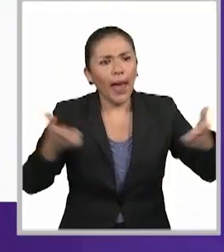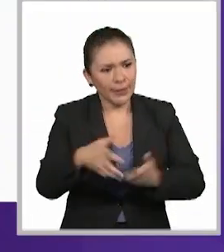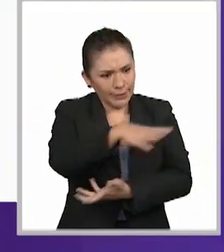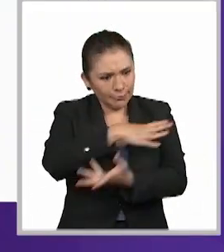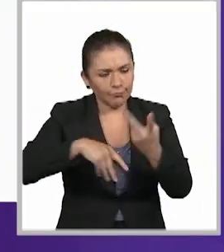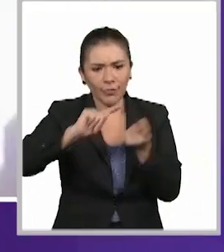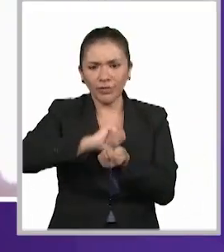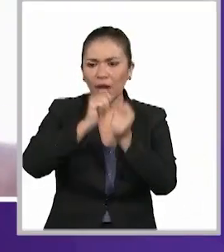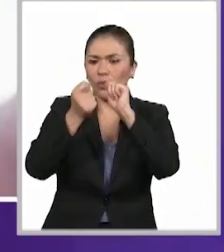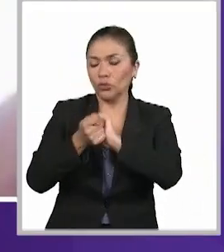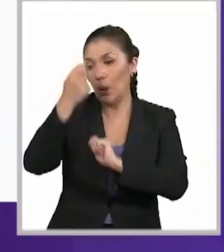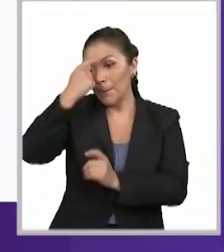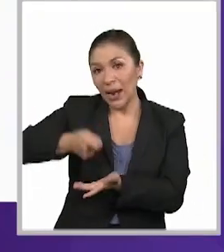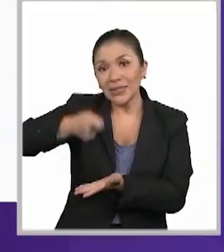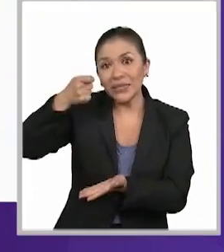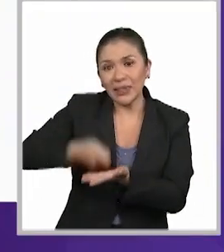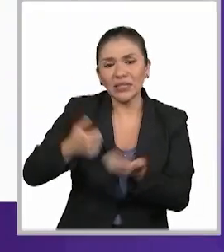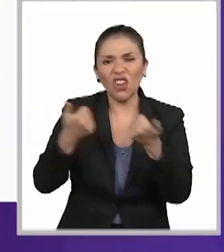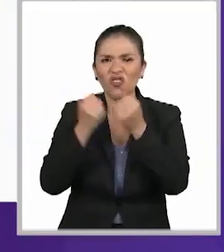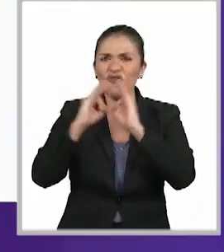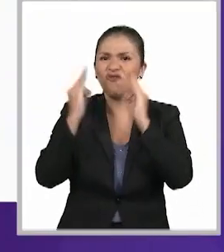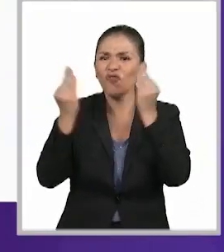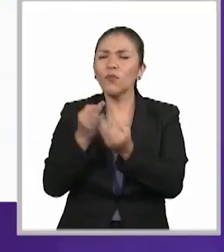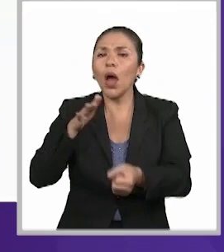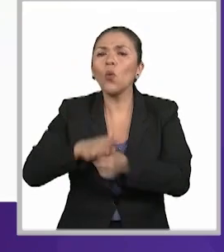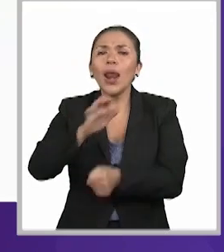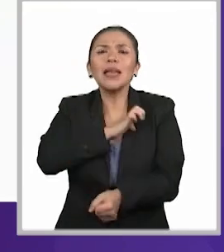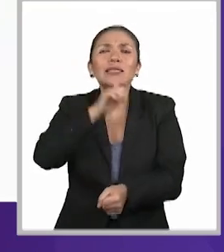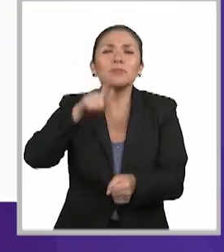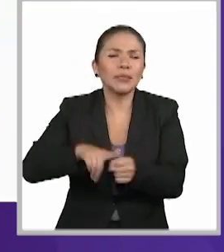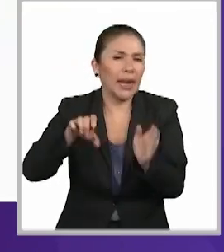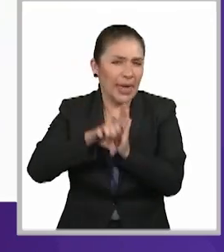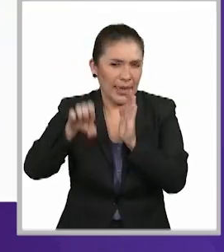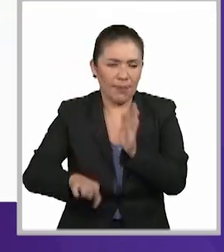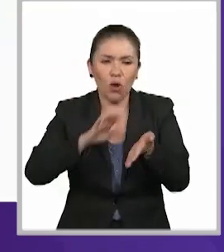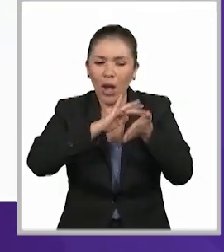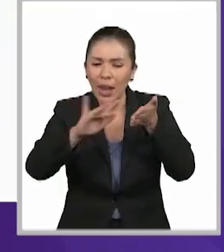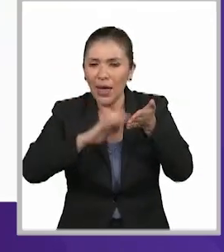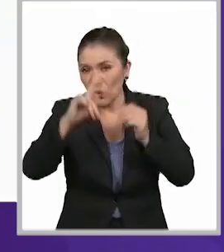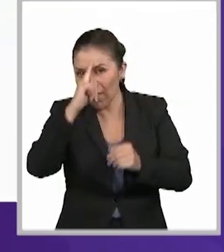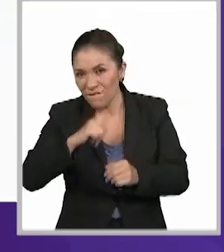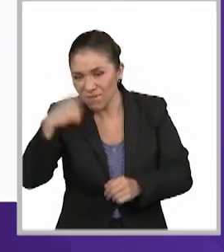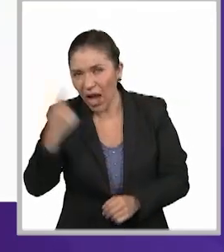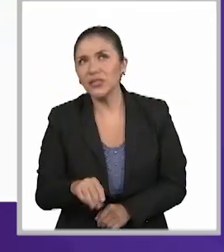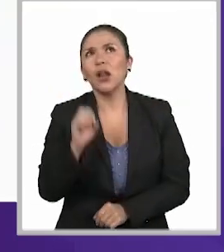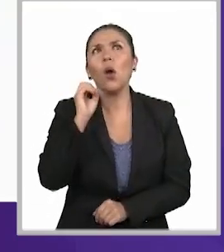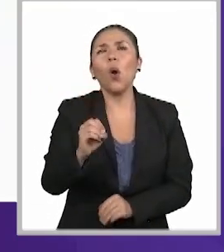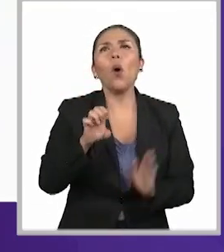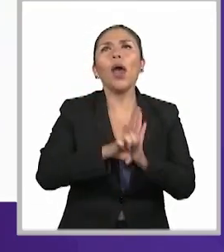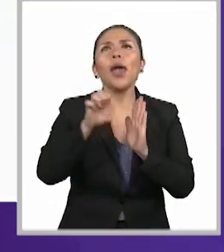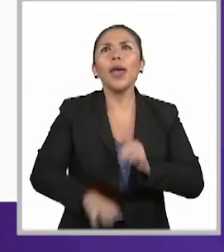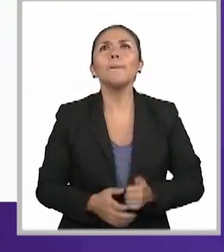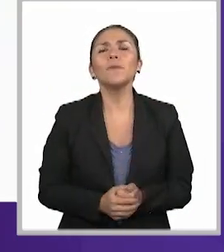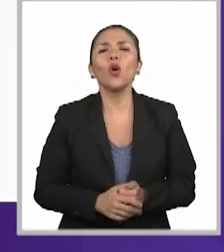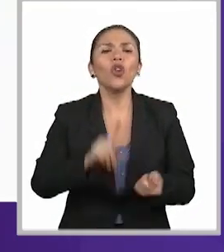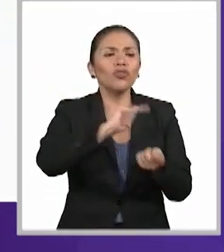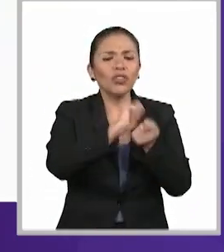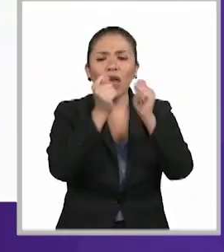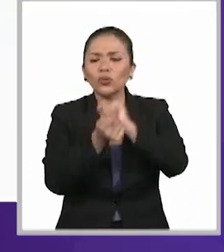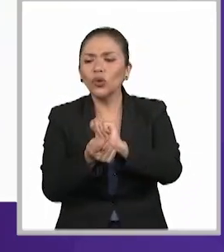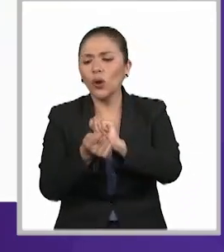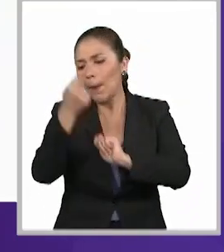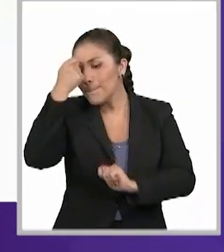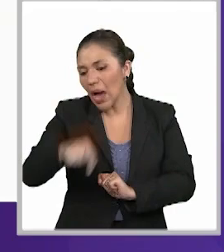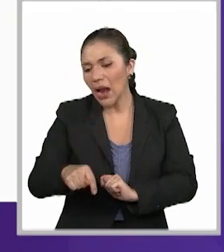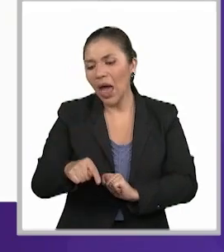entonces hacer una traducción a una sentencia de un formato específico, como es el de lectura fácil, o como podría ser, por ejemplo,